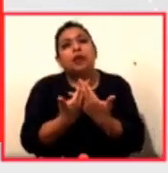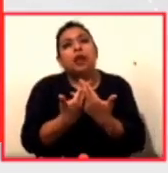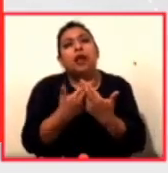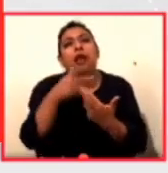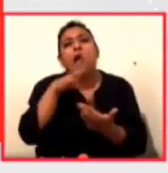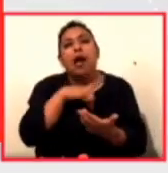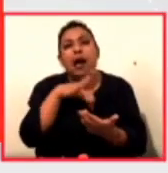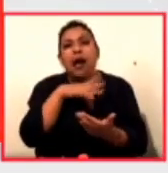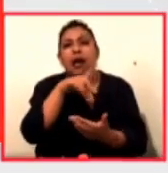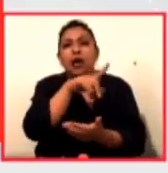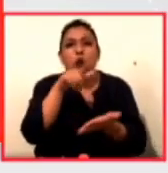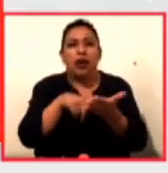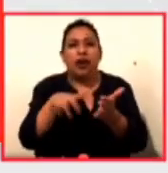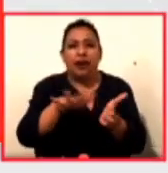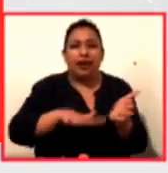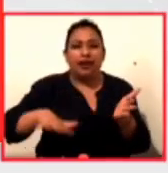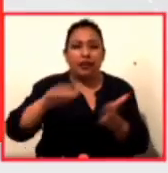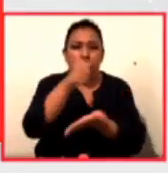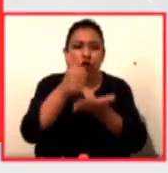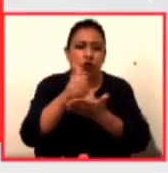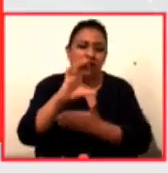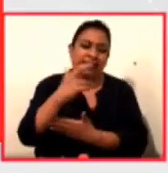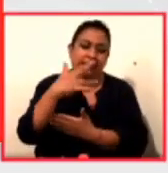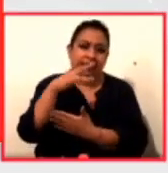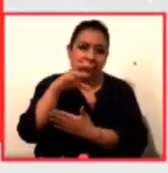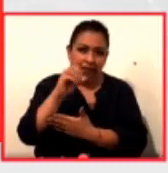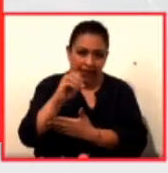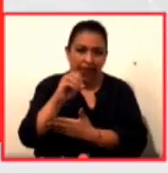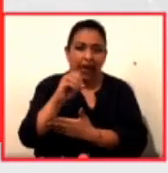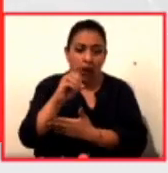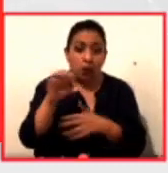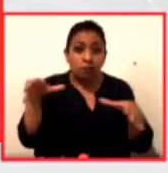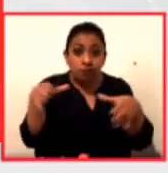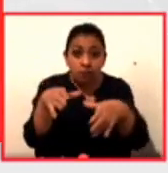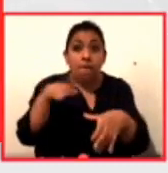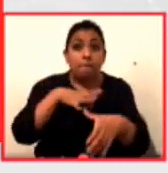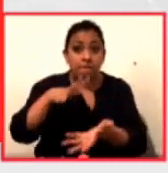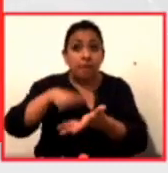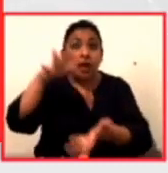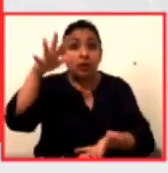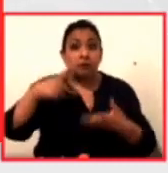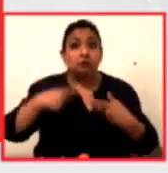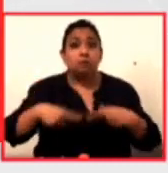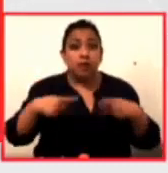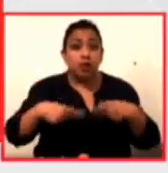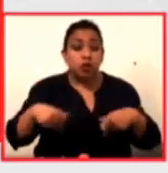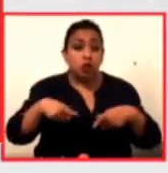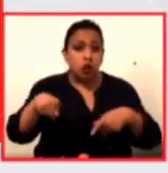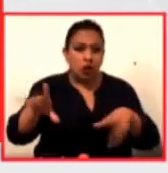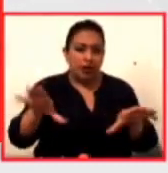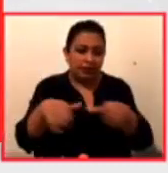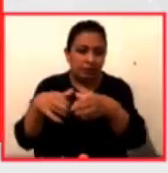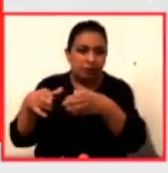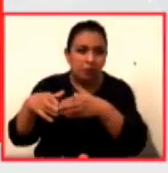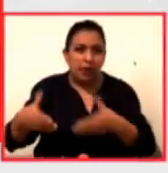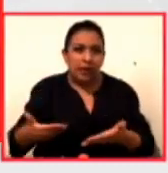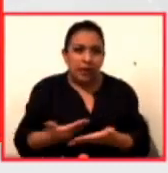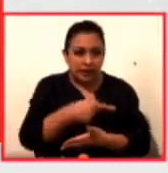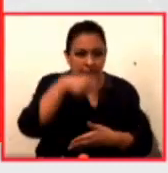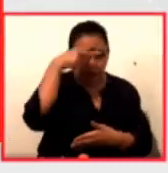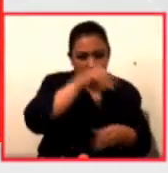de Pilsen, de la ciudad de Chicago, que es el que concentra la mayor parte de nuestras comunidades de mexicanos en esta ciudad.